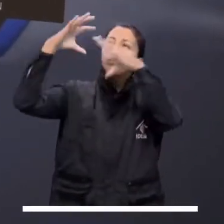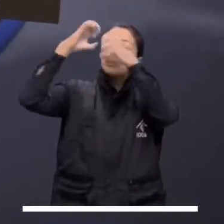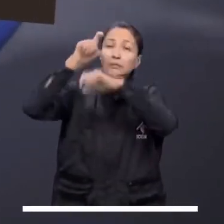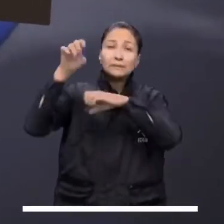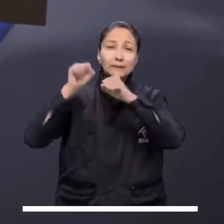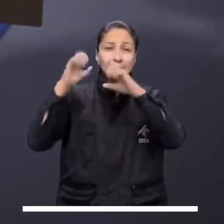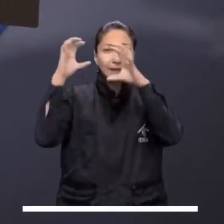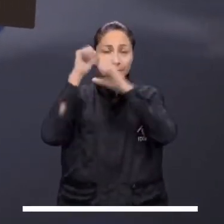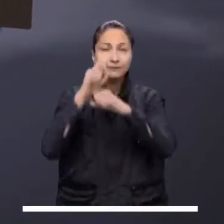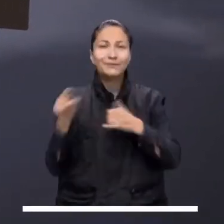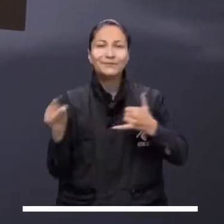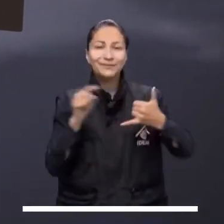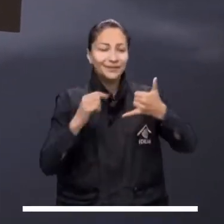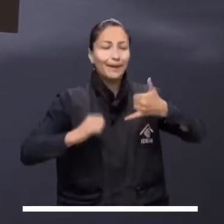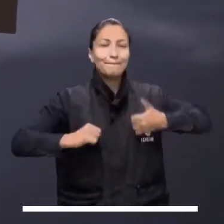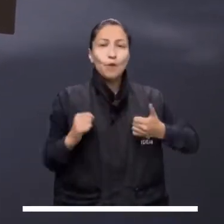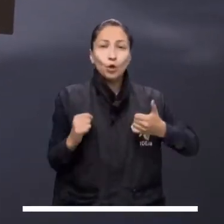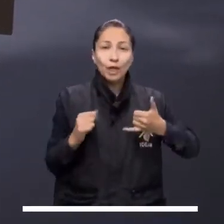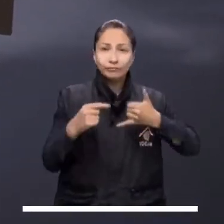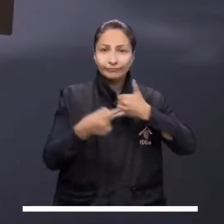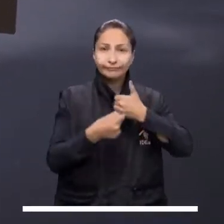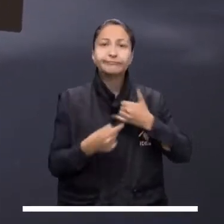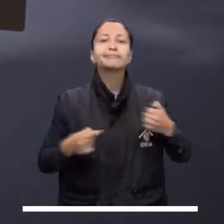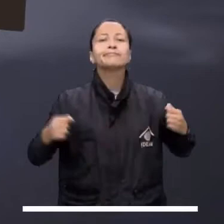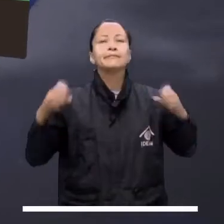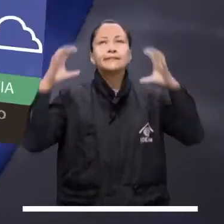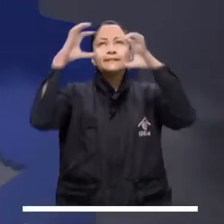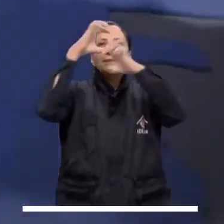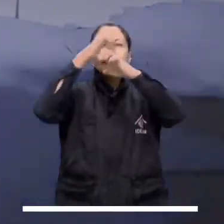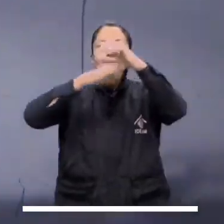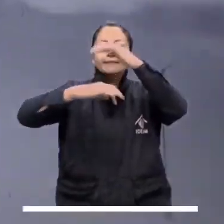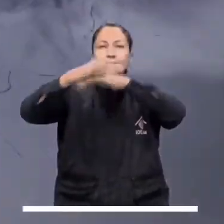resto de la zona la lluvia disminuirá y habrá cielos nubosos.